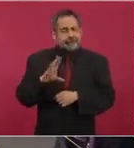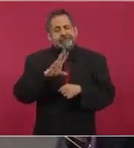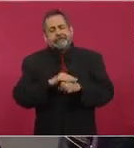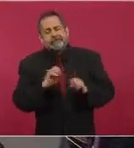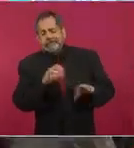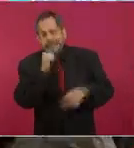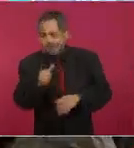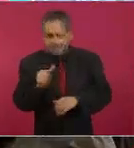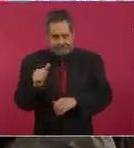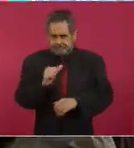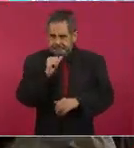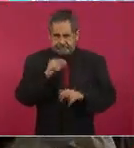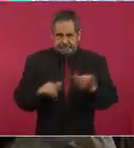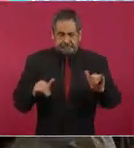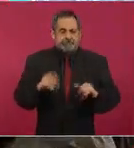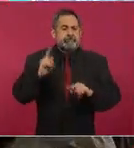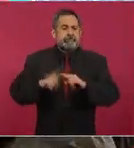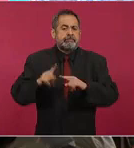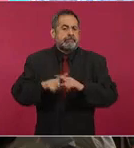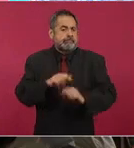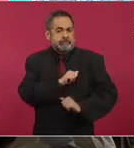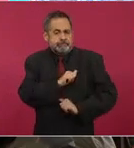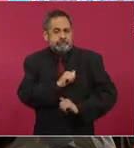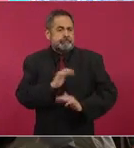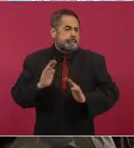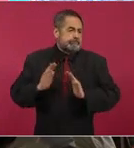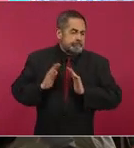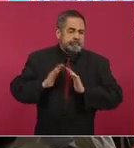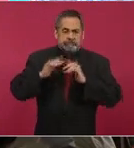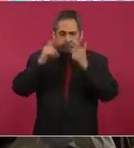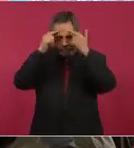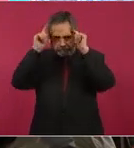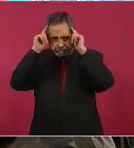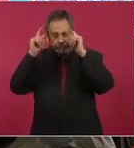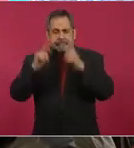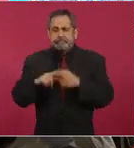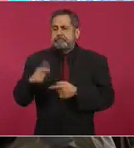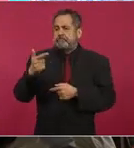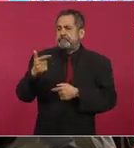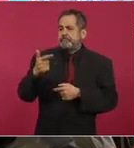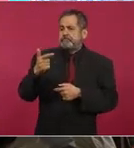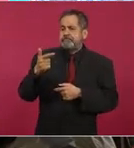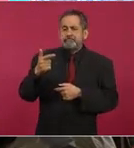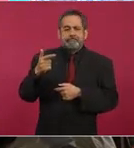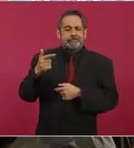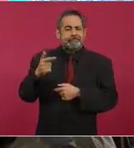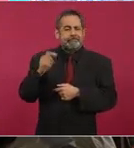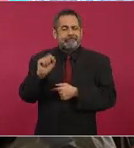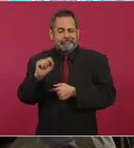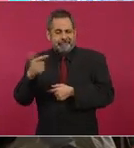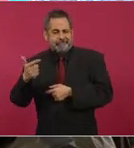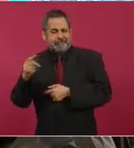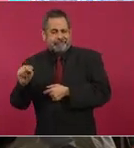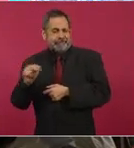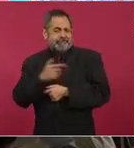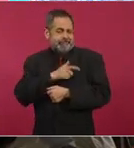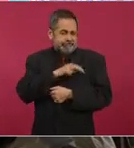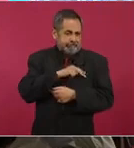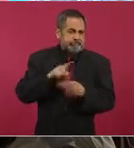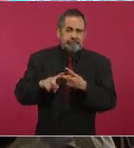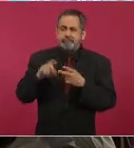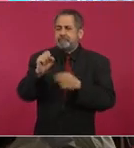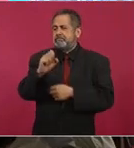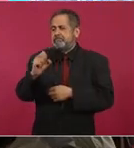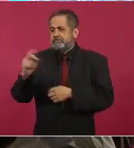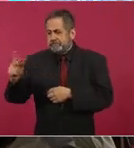las Fuerzas Federales, Sedena, Semar, Guardia Nacional, Centro Nacional de Inteligencia, la Secretaría de Seguridad y